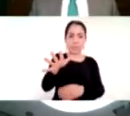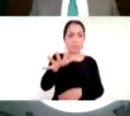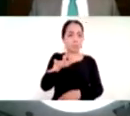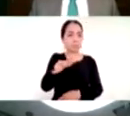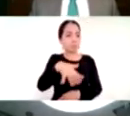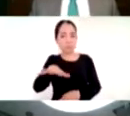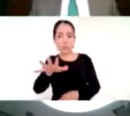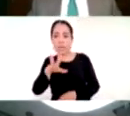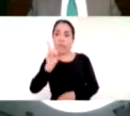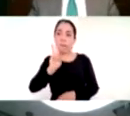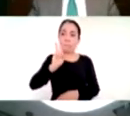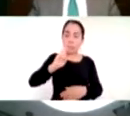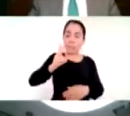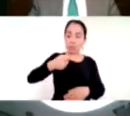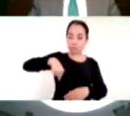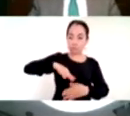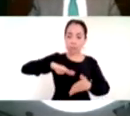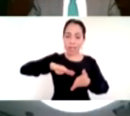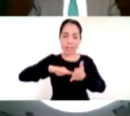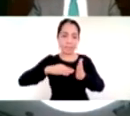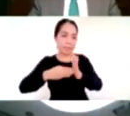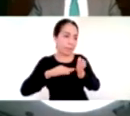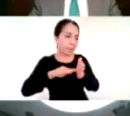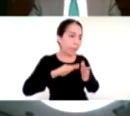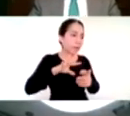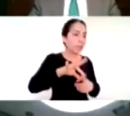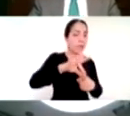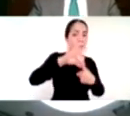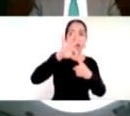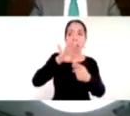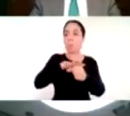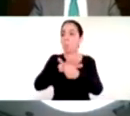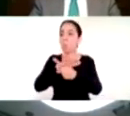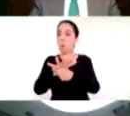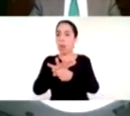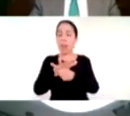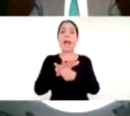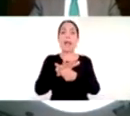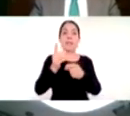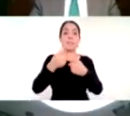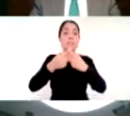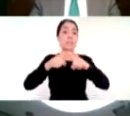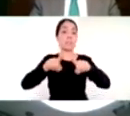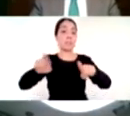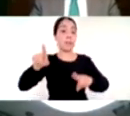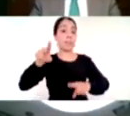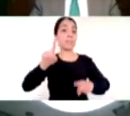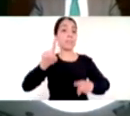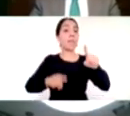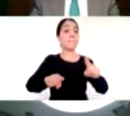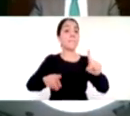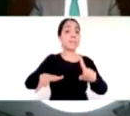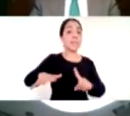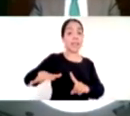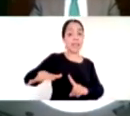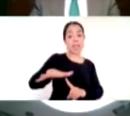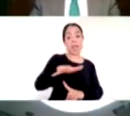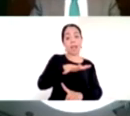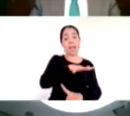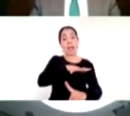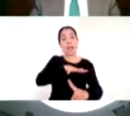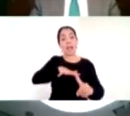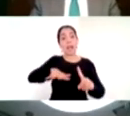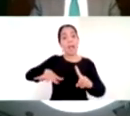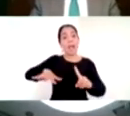y que esa estrategia diferenciada estuviera ubicada en los contextos y las realidades de las familias